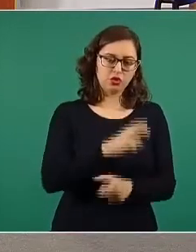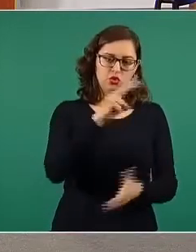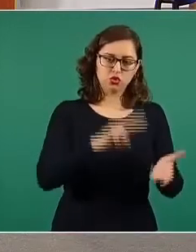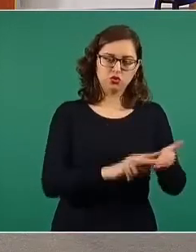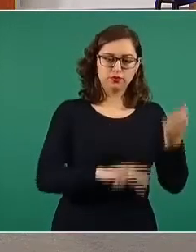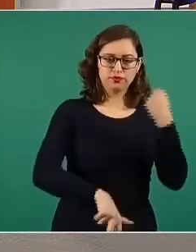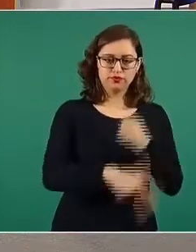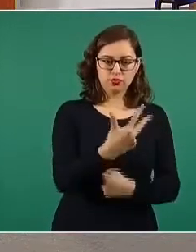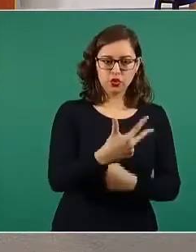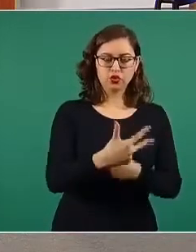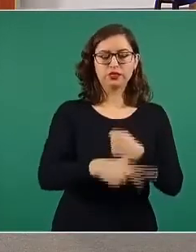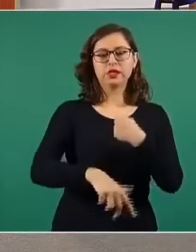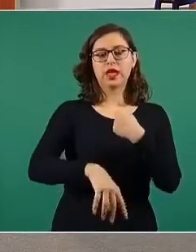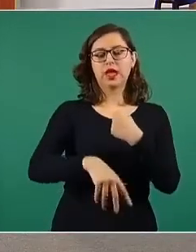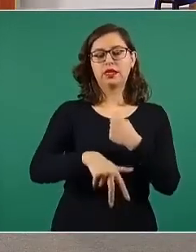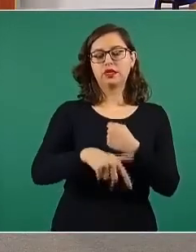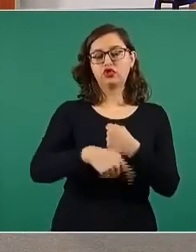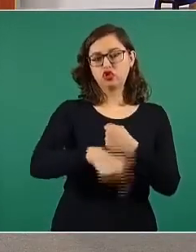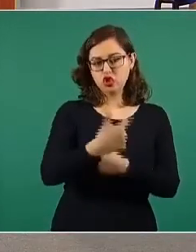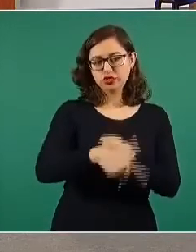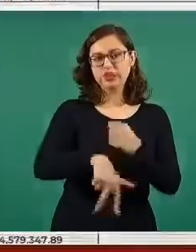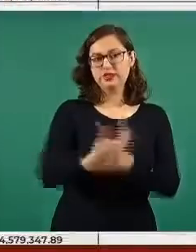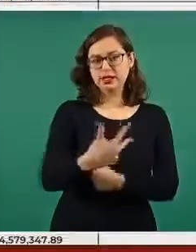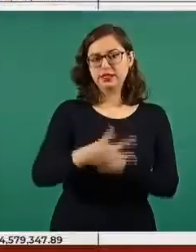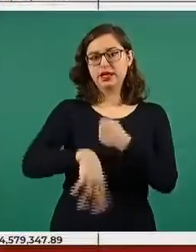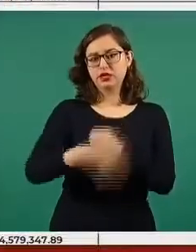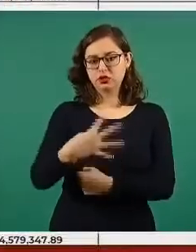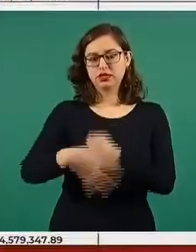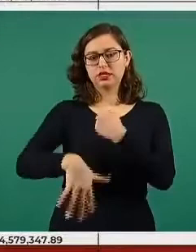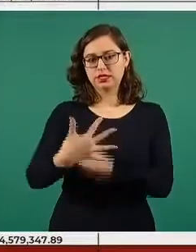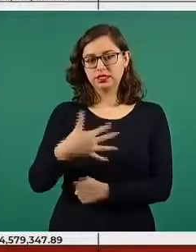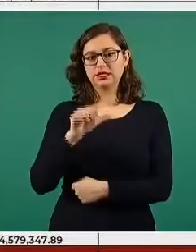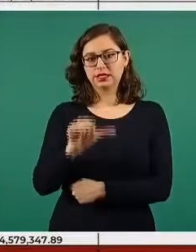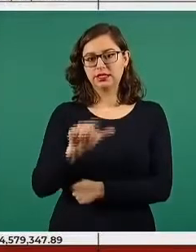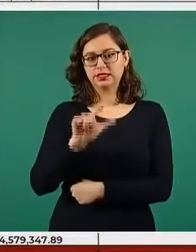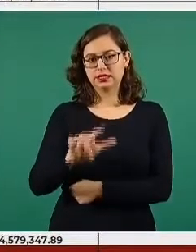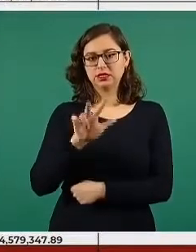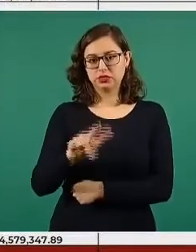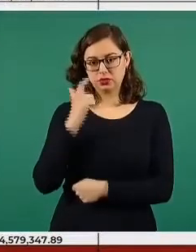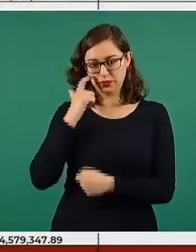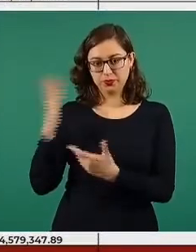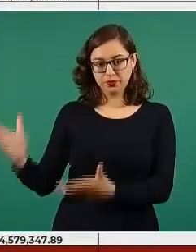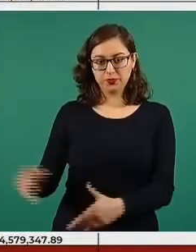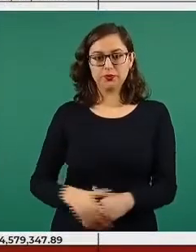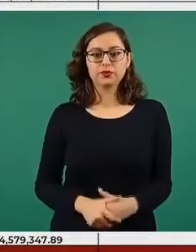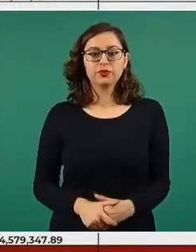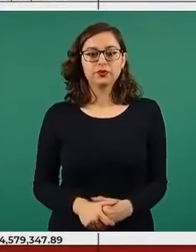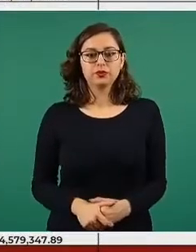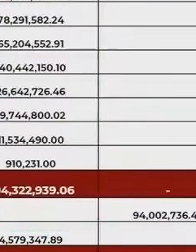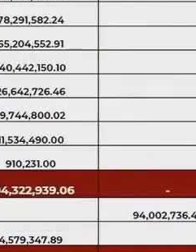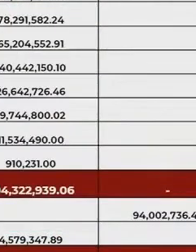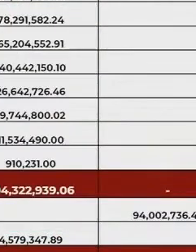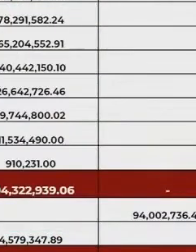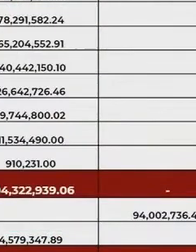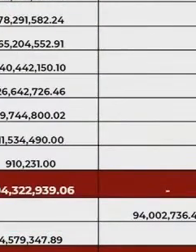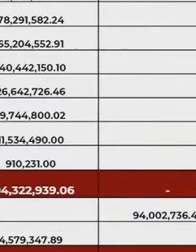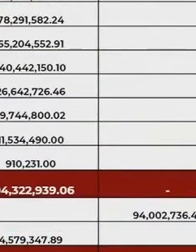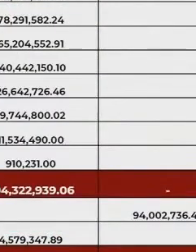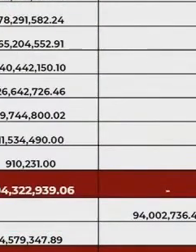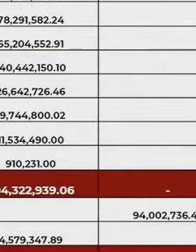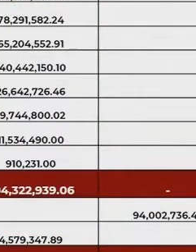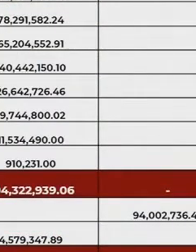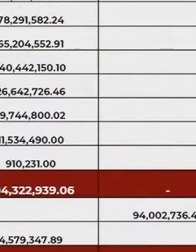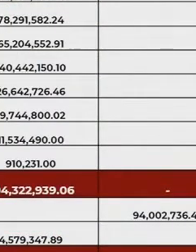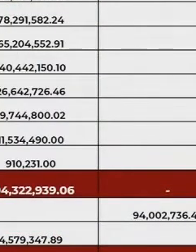2013, 2014, 2015, 2016, 17 y 18. en todas las empresas vinculadas con este grupo,